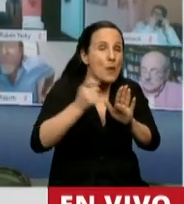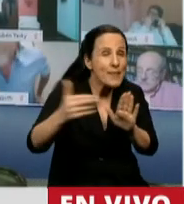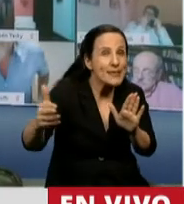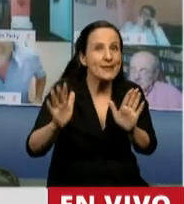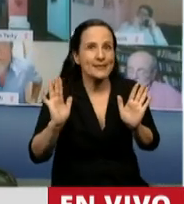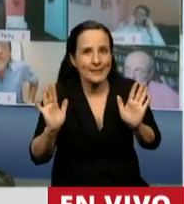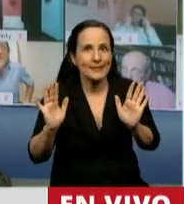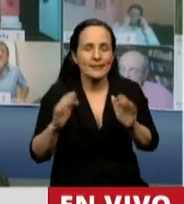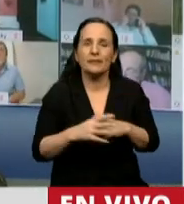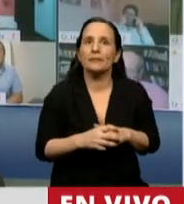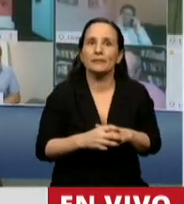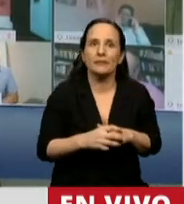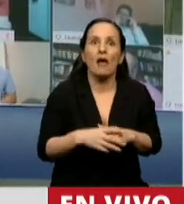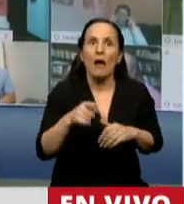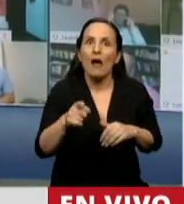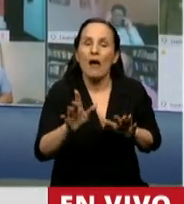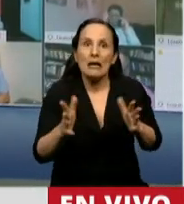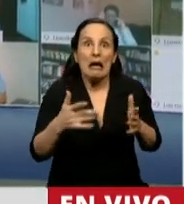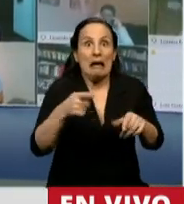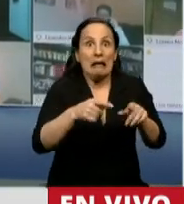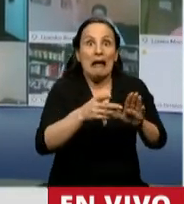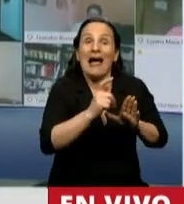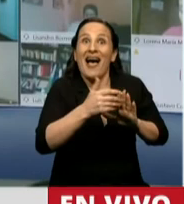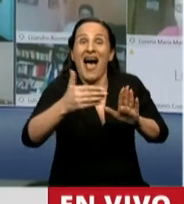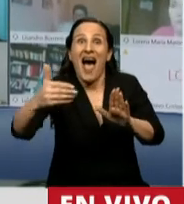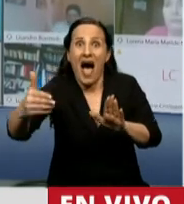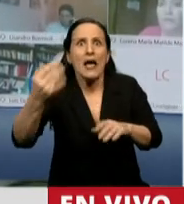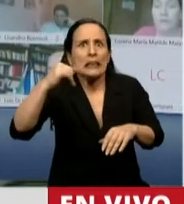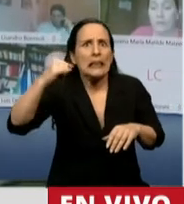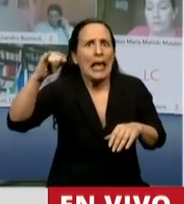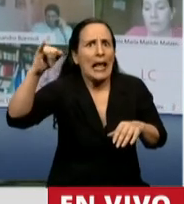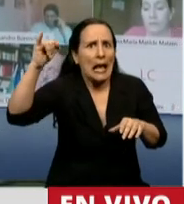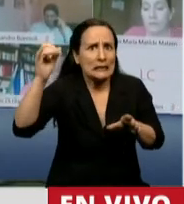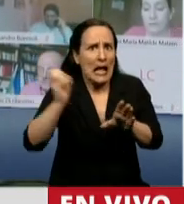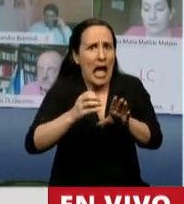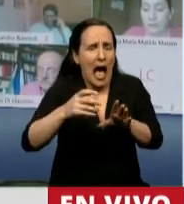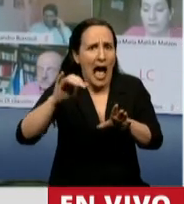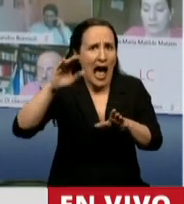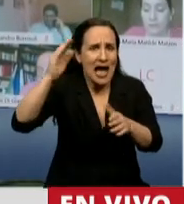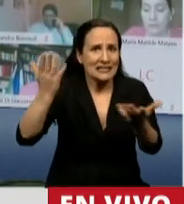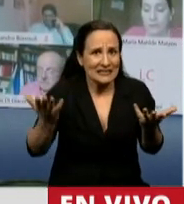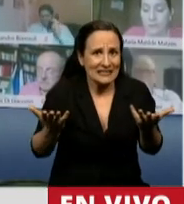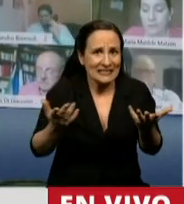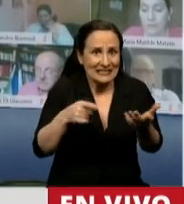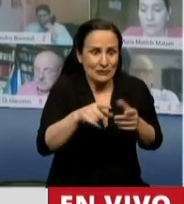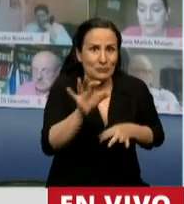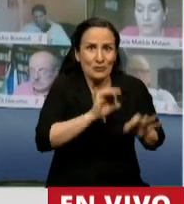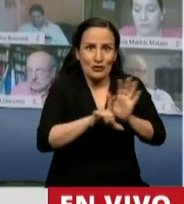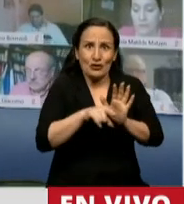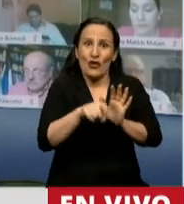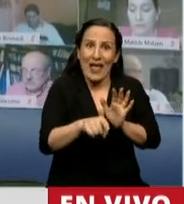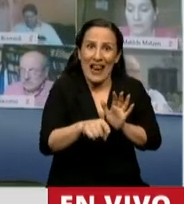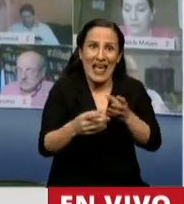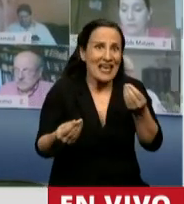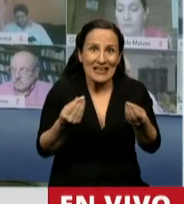se están produciendo la acumulación de intereses, y lo que viene a ser, en definitiva, también esta norma, es